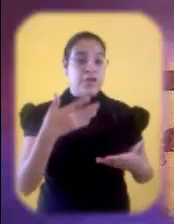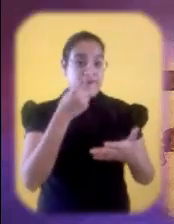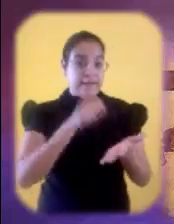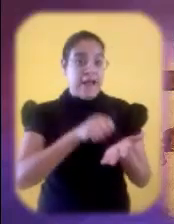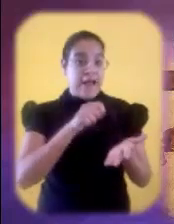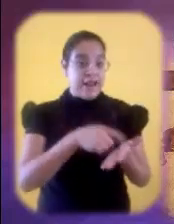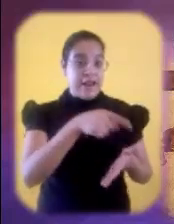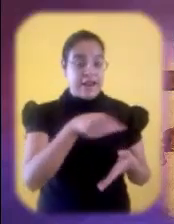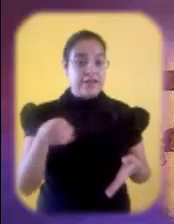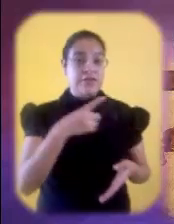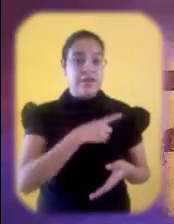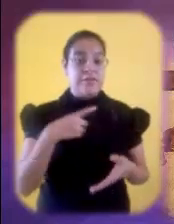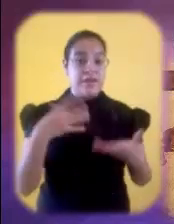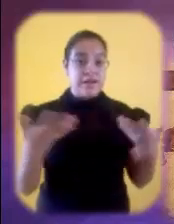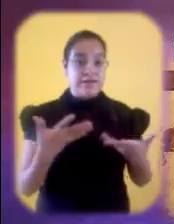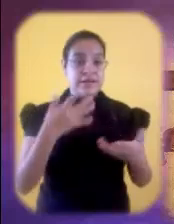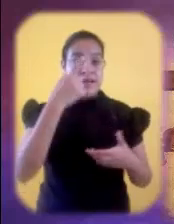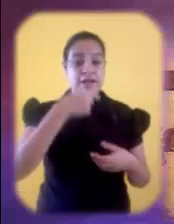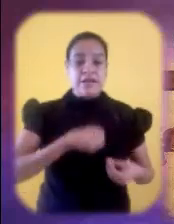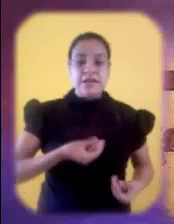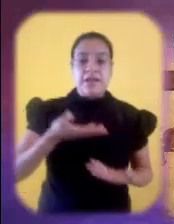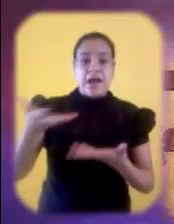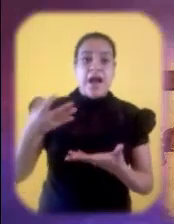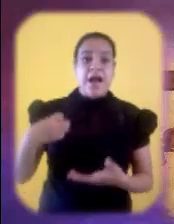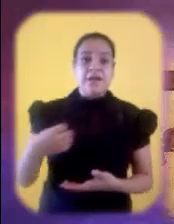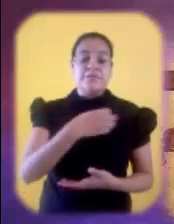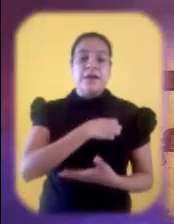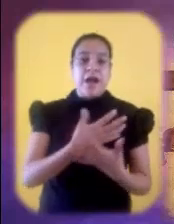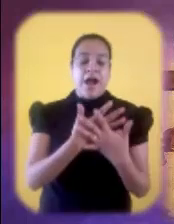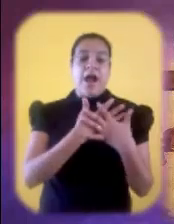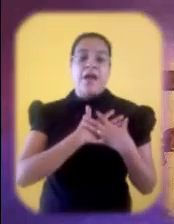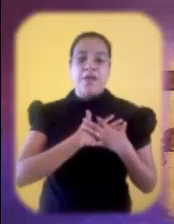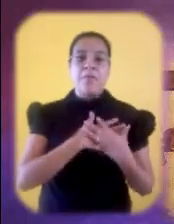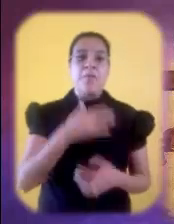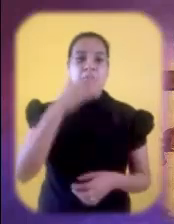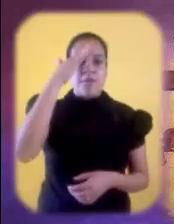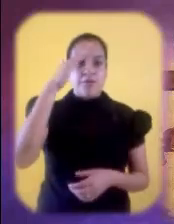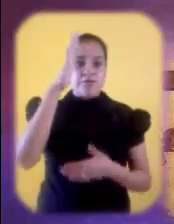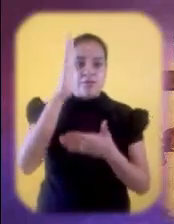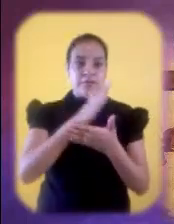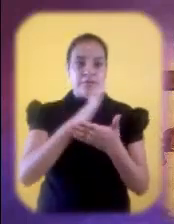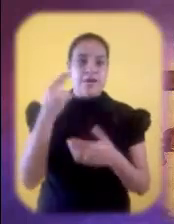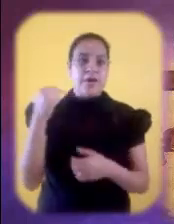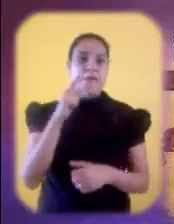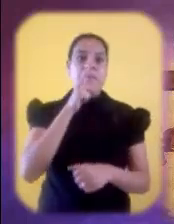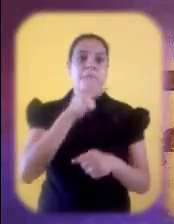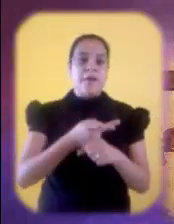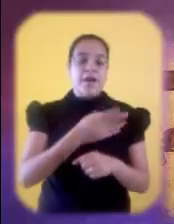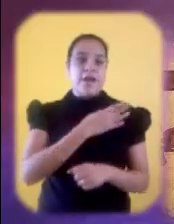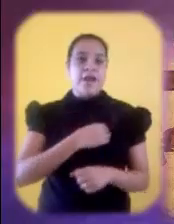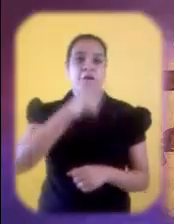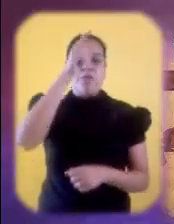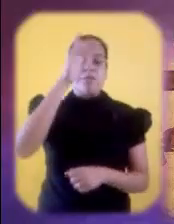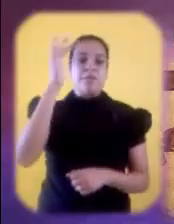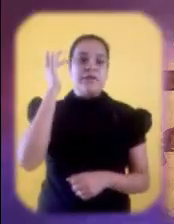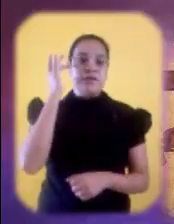que seguir sembrando reino, esperanza y amor. El Señor te bendiga en nombre del Padre